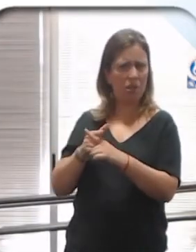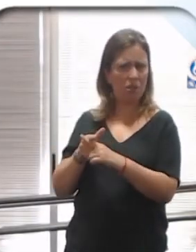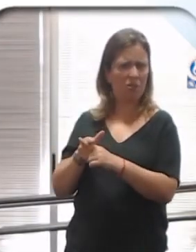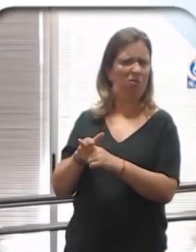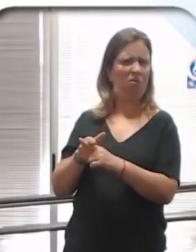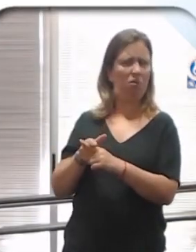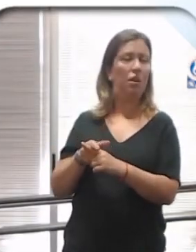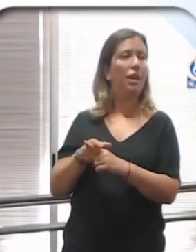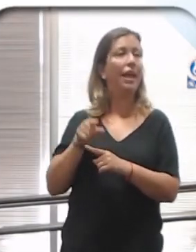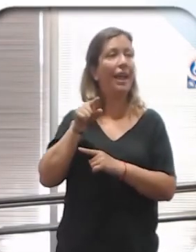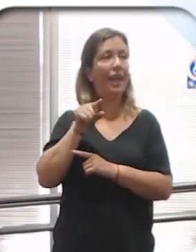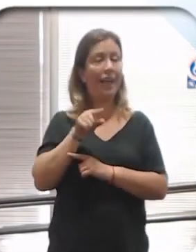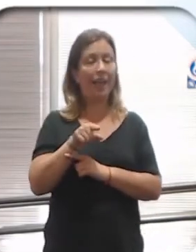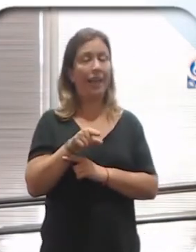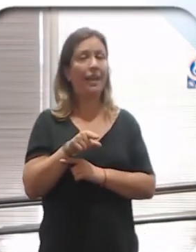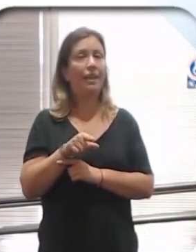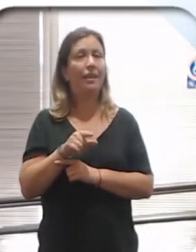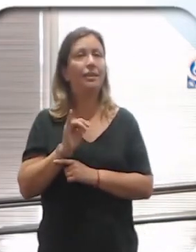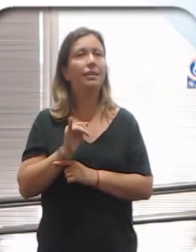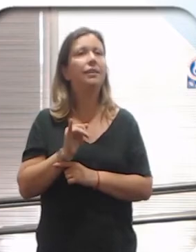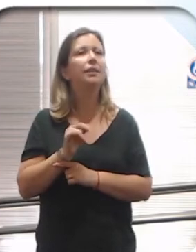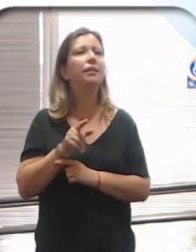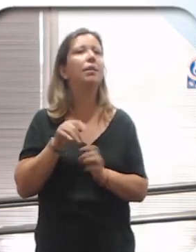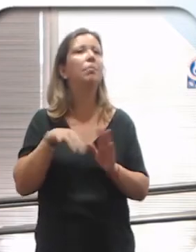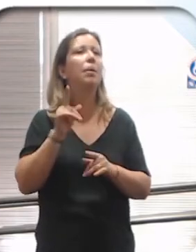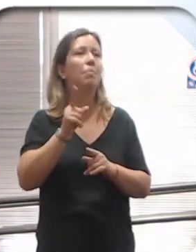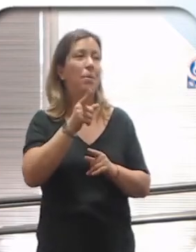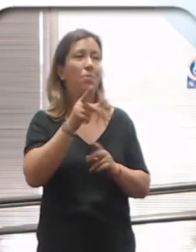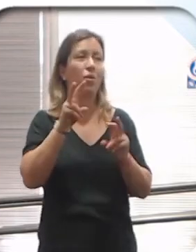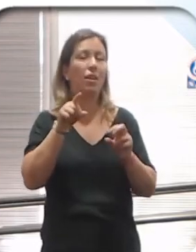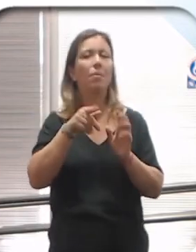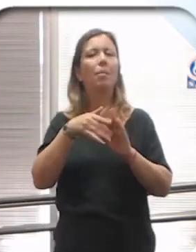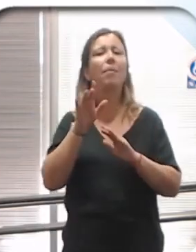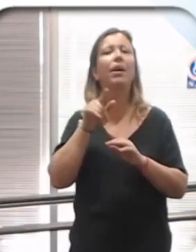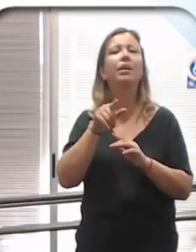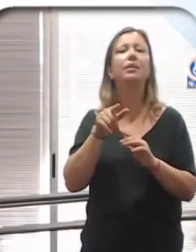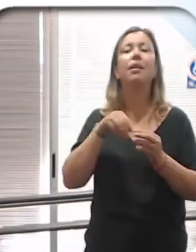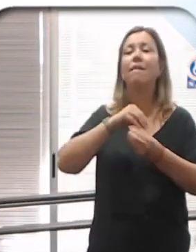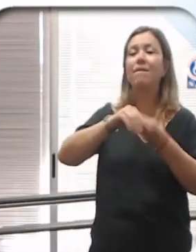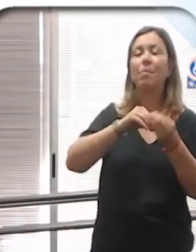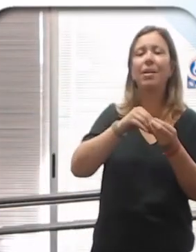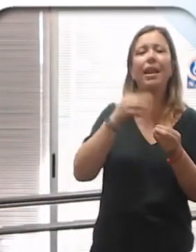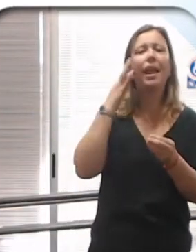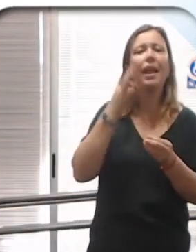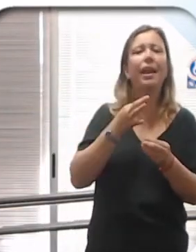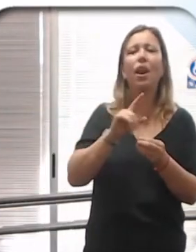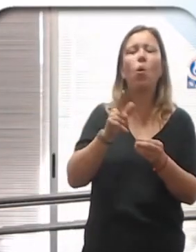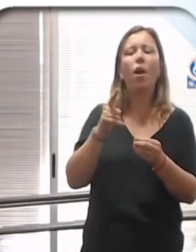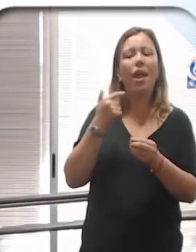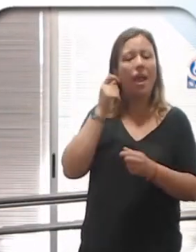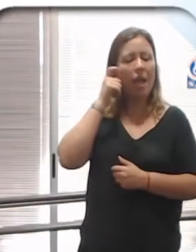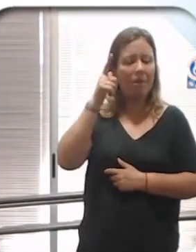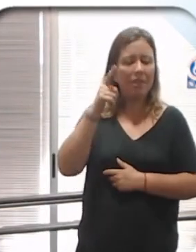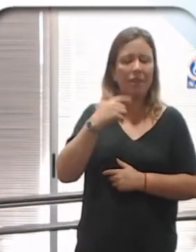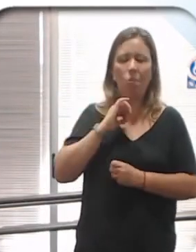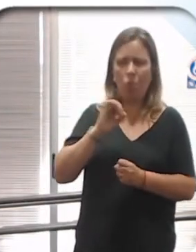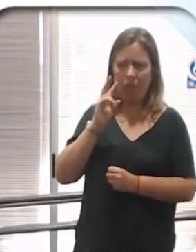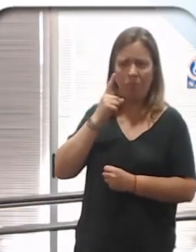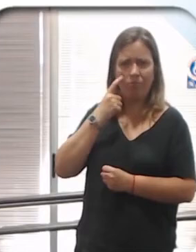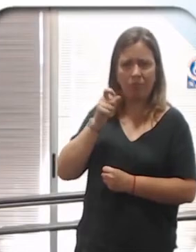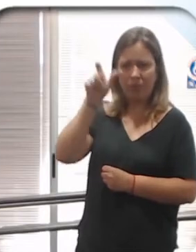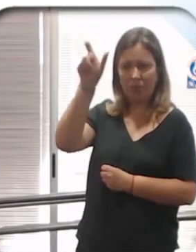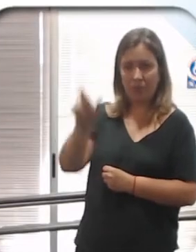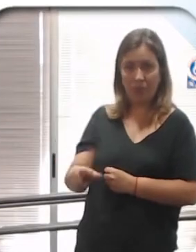sentimental. Pero ahí, en realidad, me parece que va más por esto que te digo, me parece que va más en que la familia no tiene la capacidad de poder ver